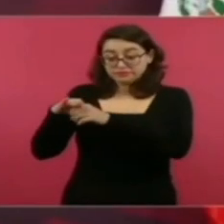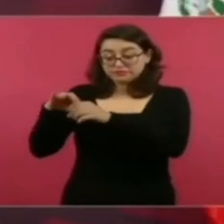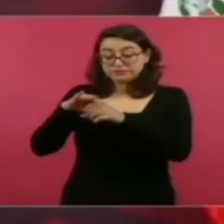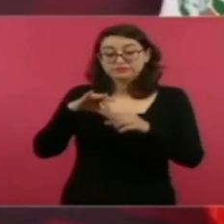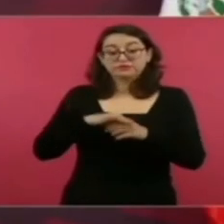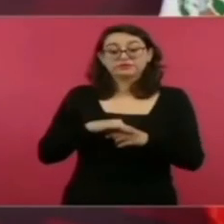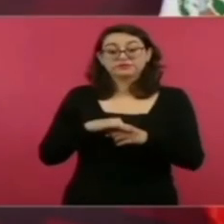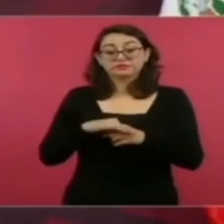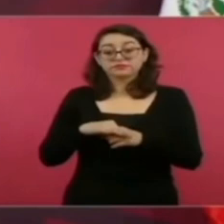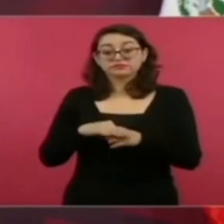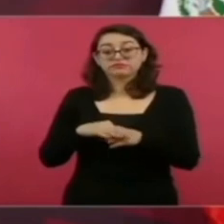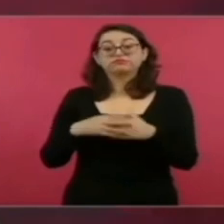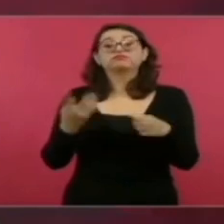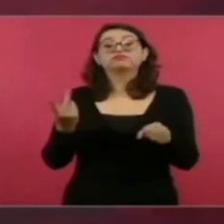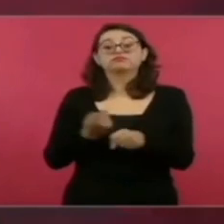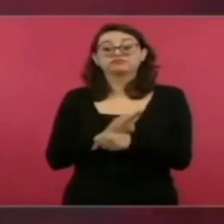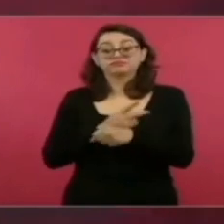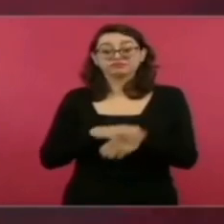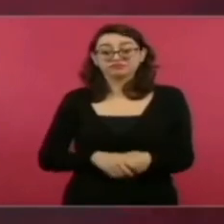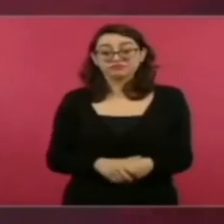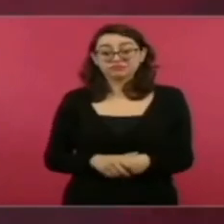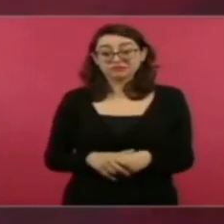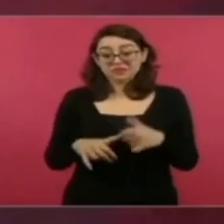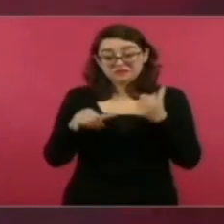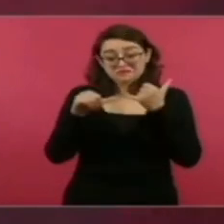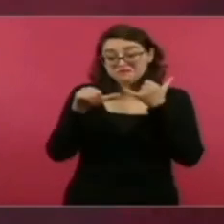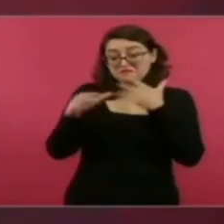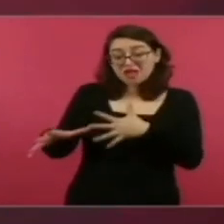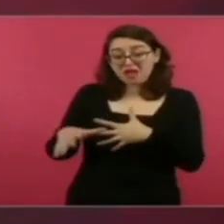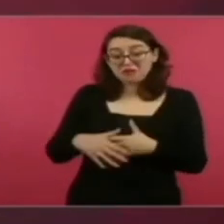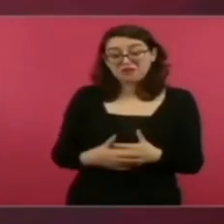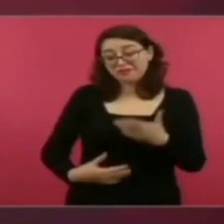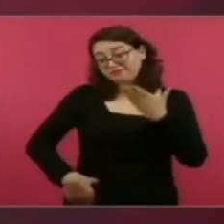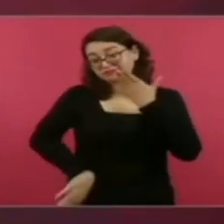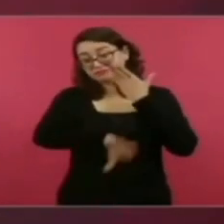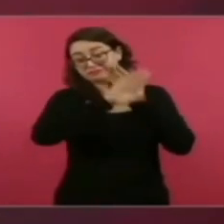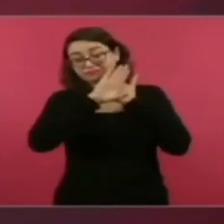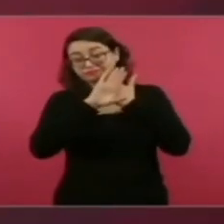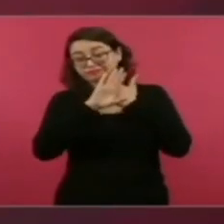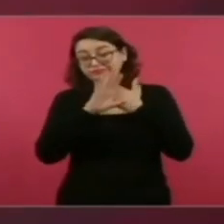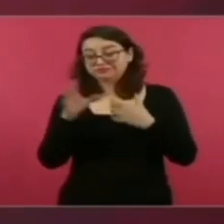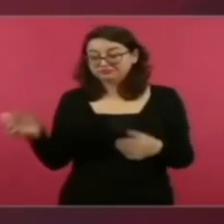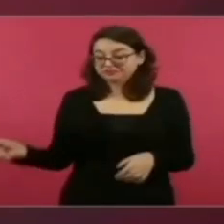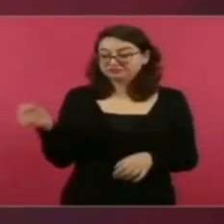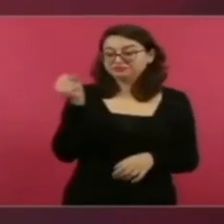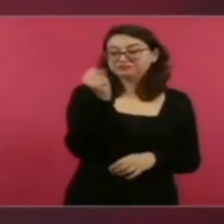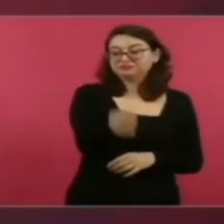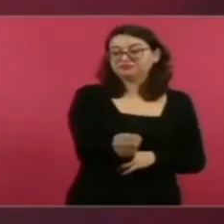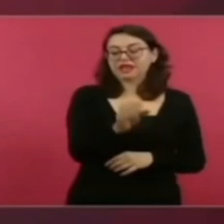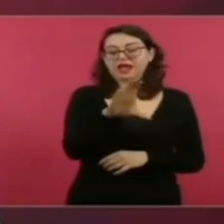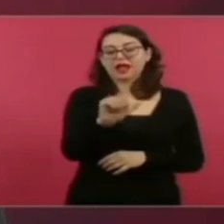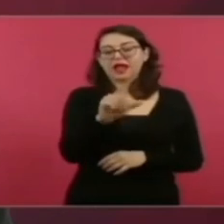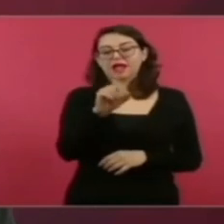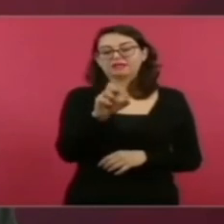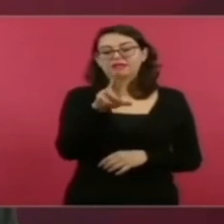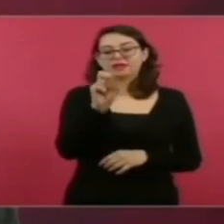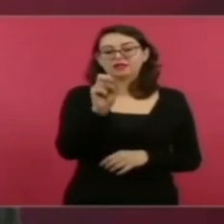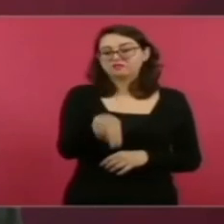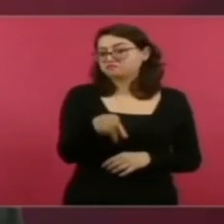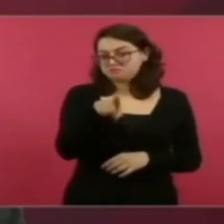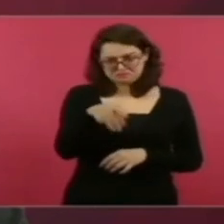Y nos roban la presidencia. Imponen a Felipe Calderón.